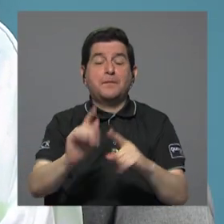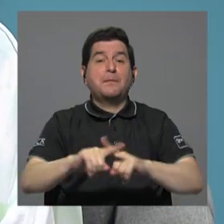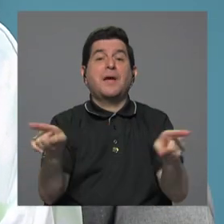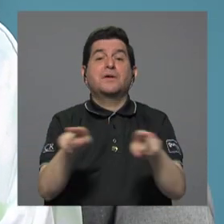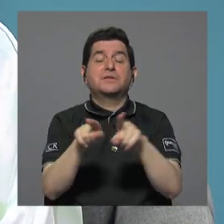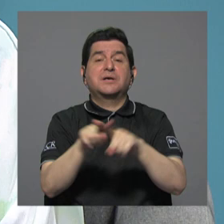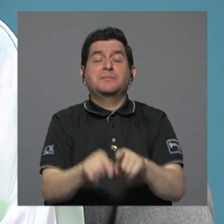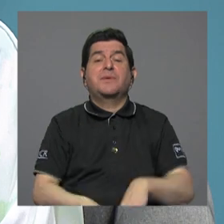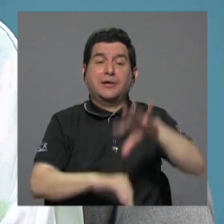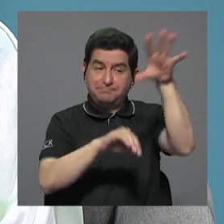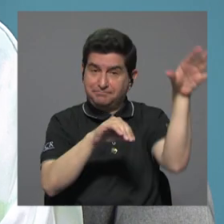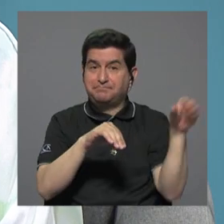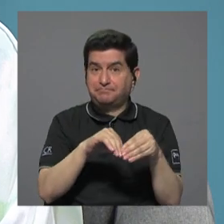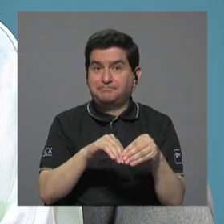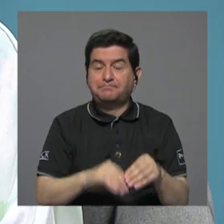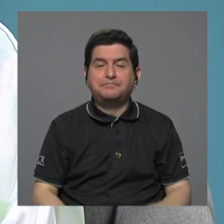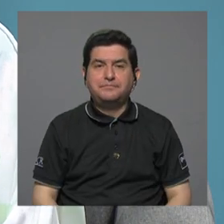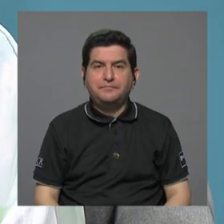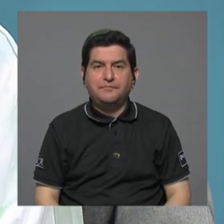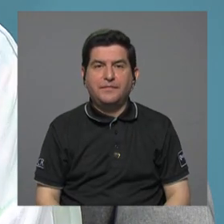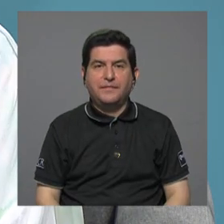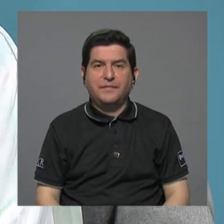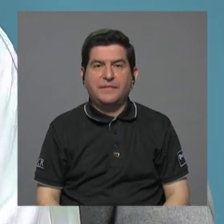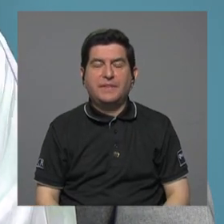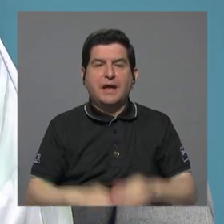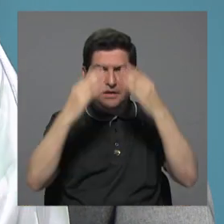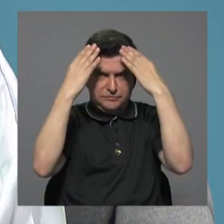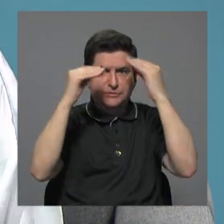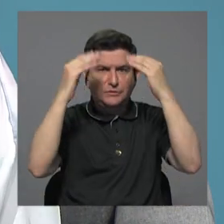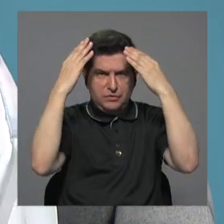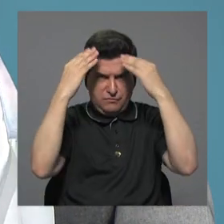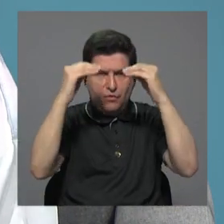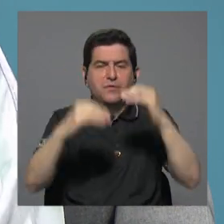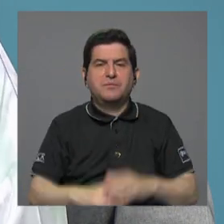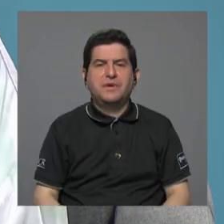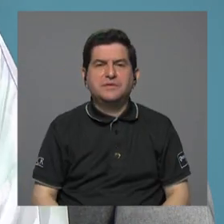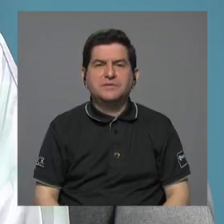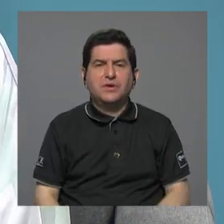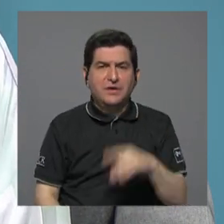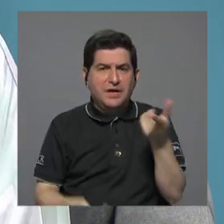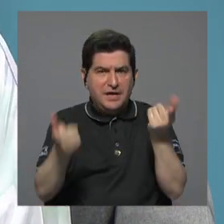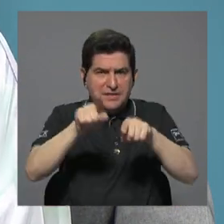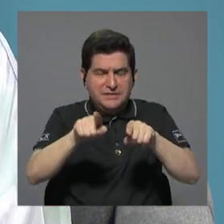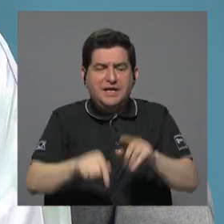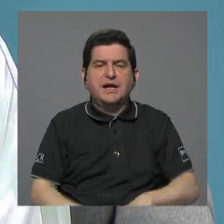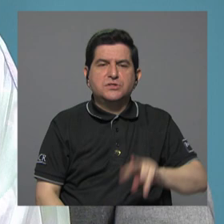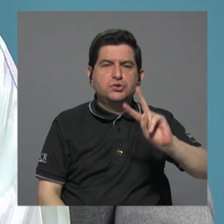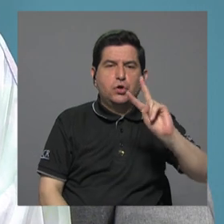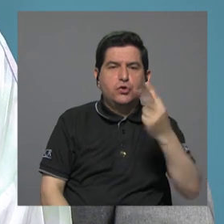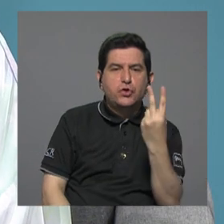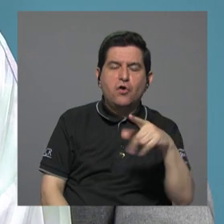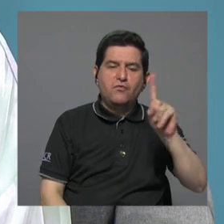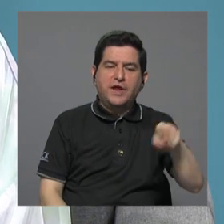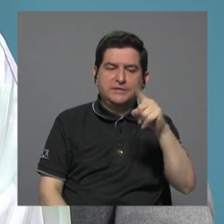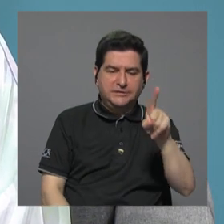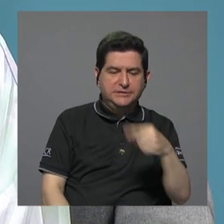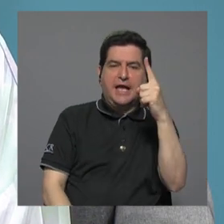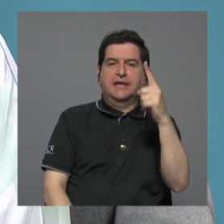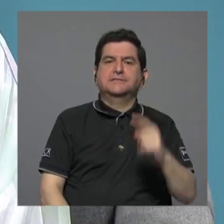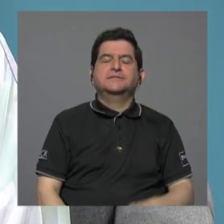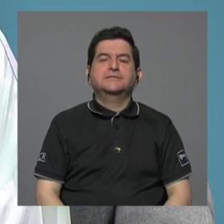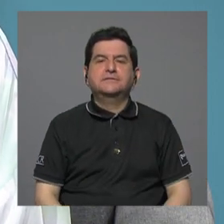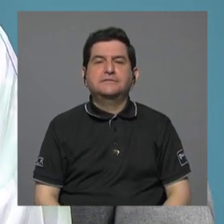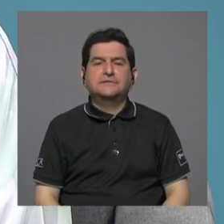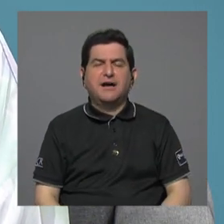tenemos más generada también por lo que es nuestro espacio Doble Check, muy interesante